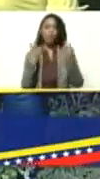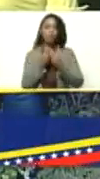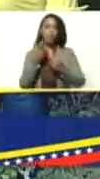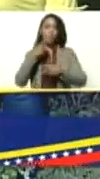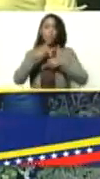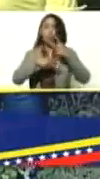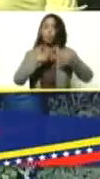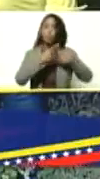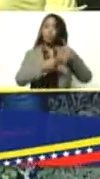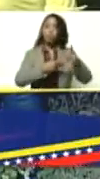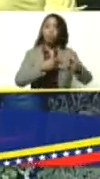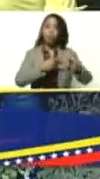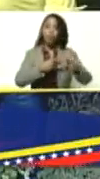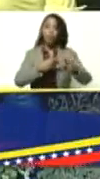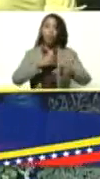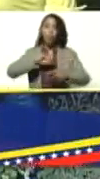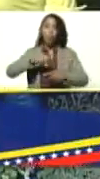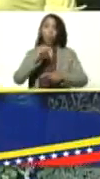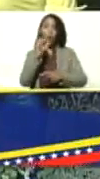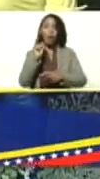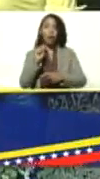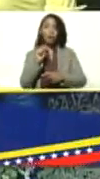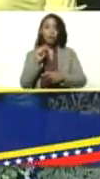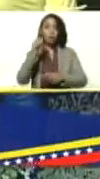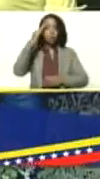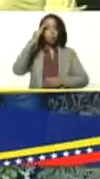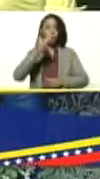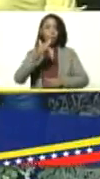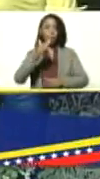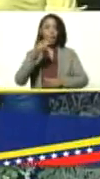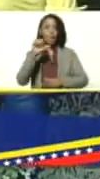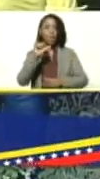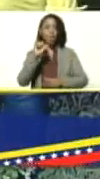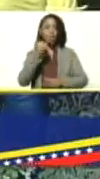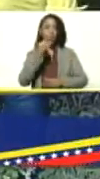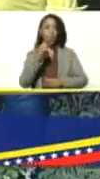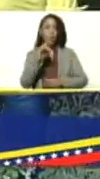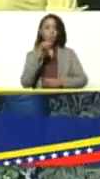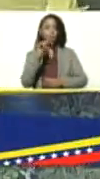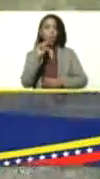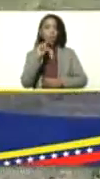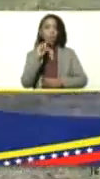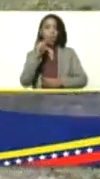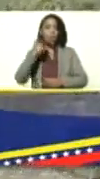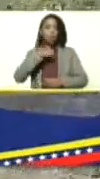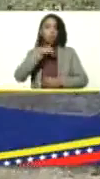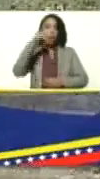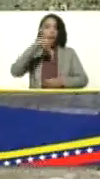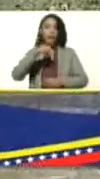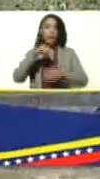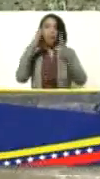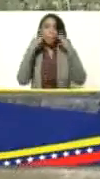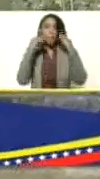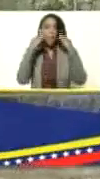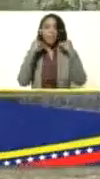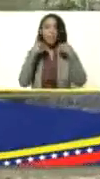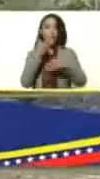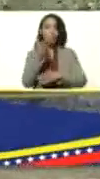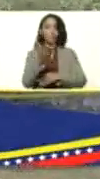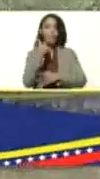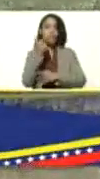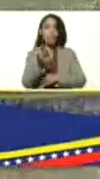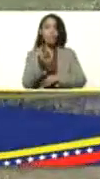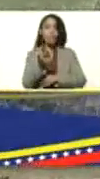productor Juan Carlos Pérez y el comandante de la Sodi Monagas es aquí la experiencia que usted ha